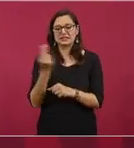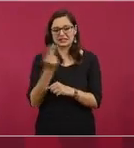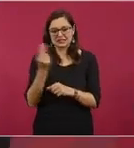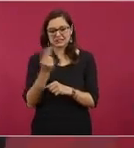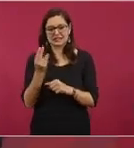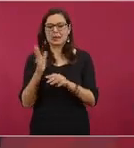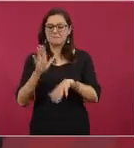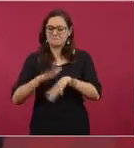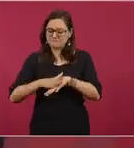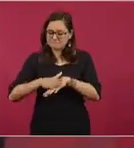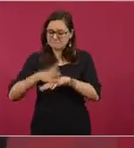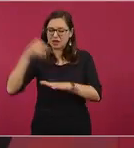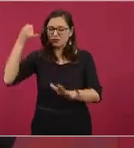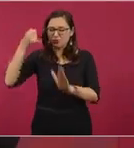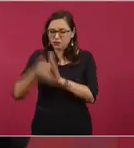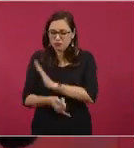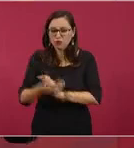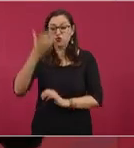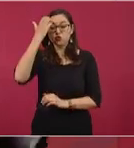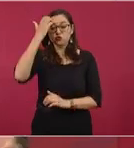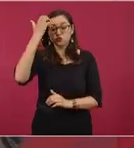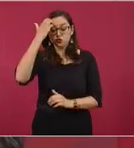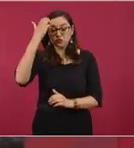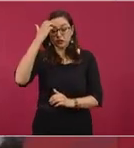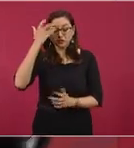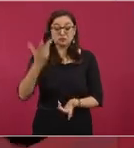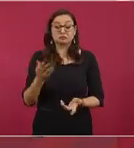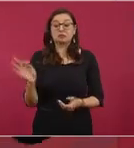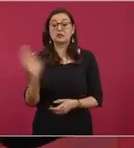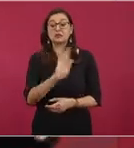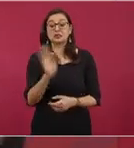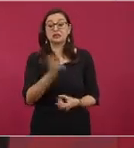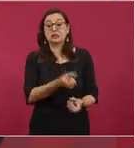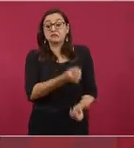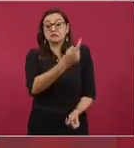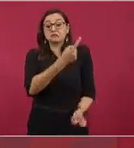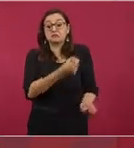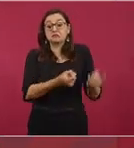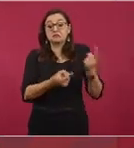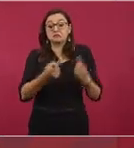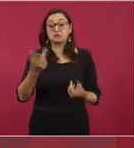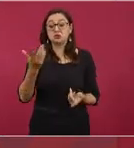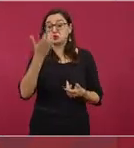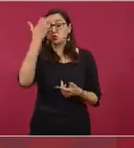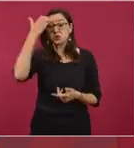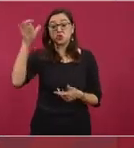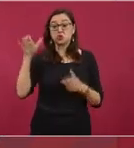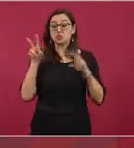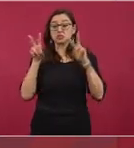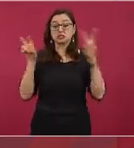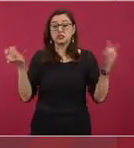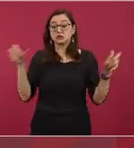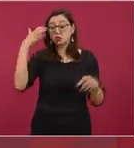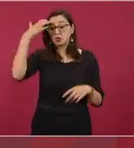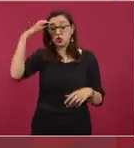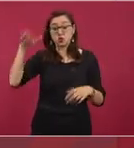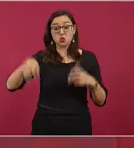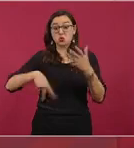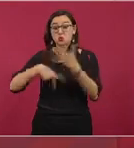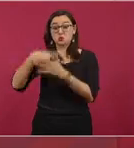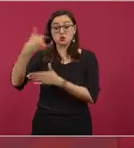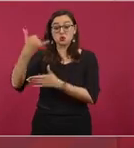sorprender, porque a lo mejor algunos ni sabían lo que iban